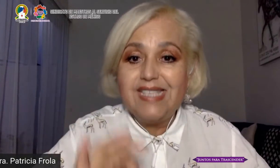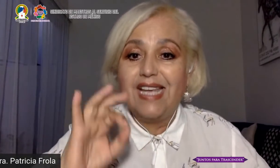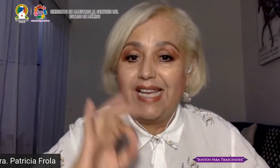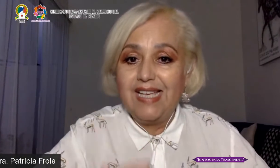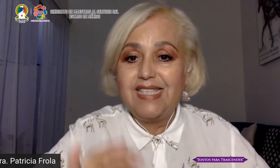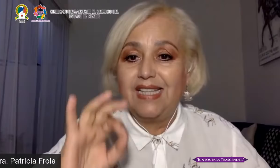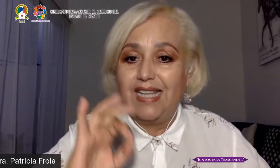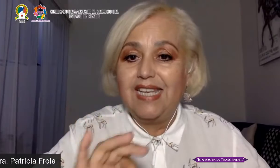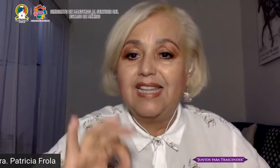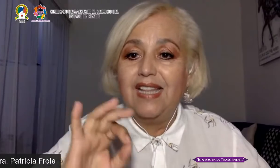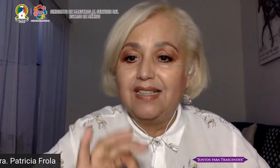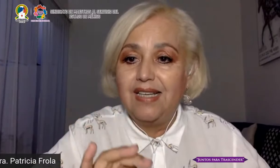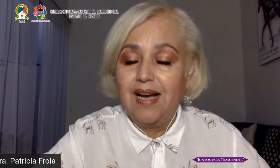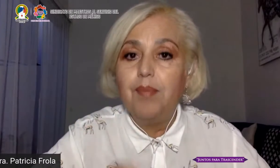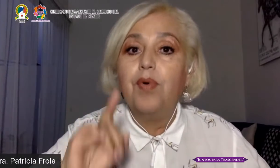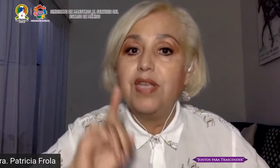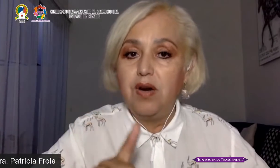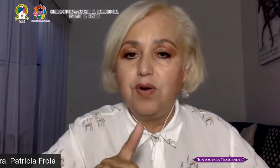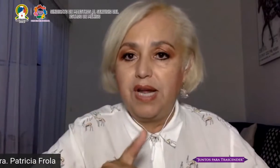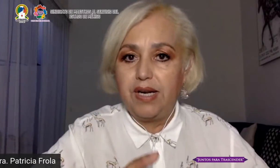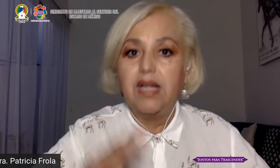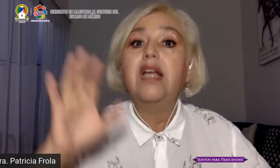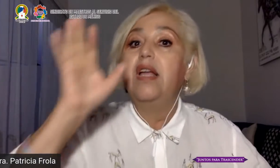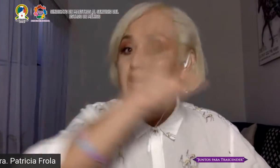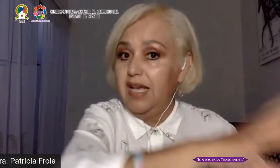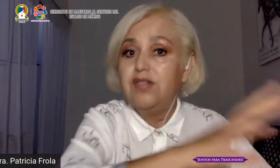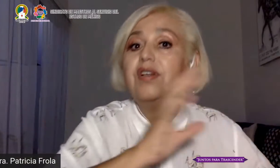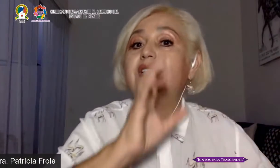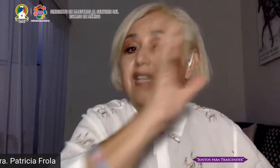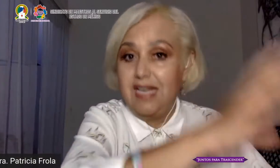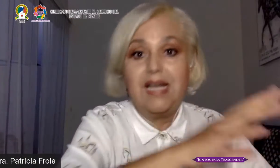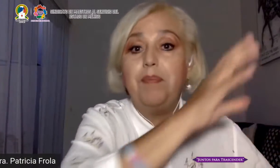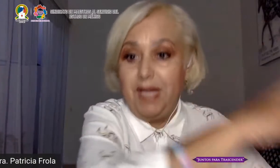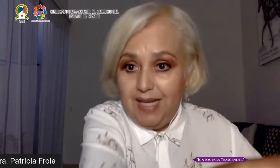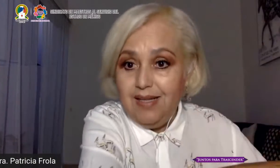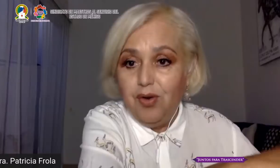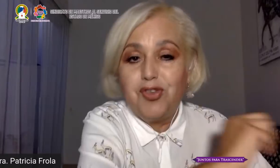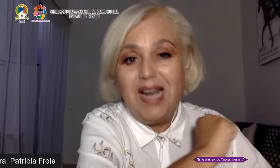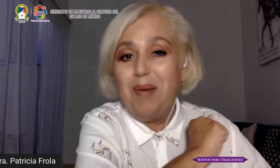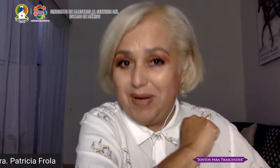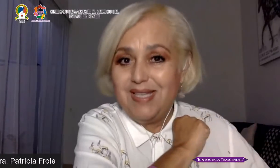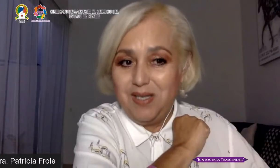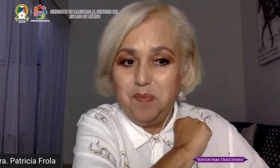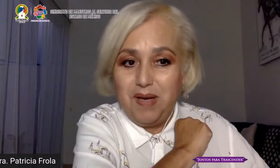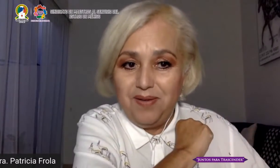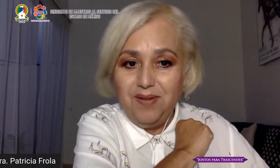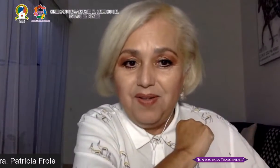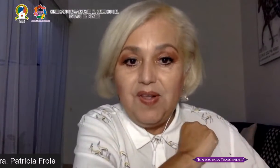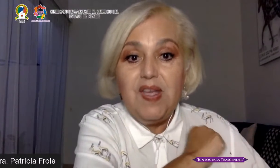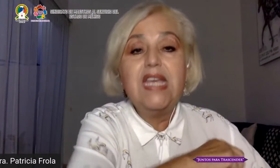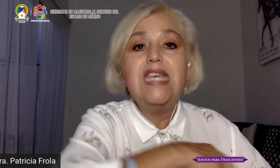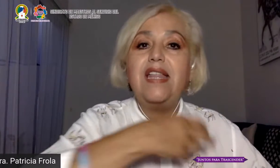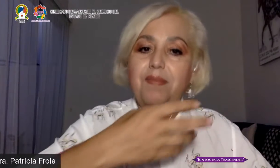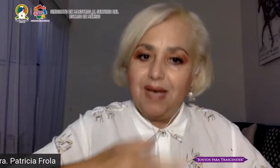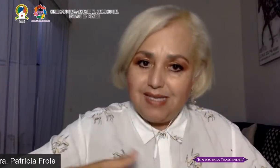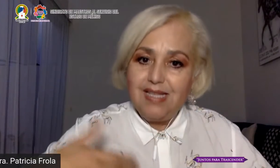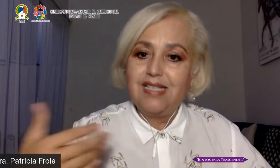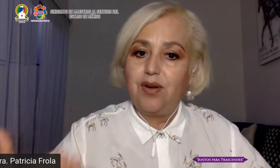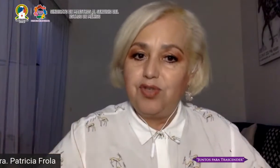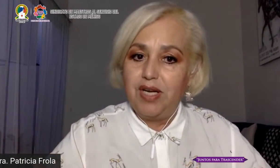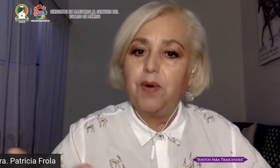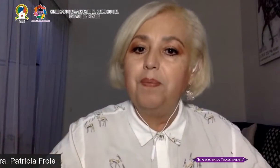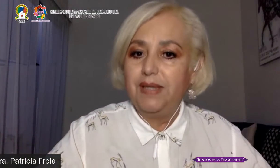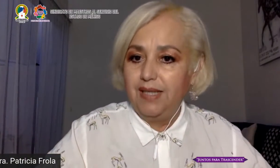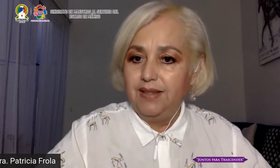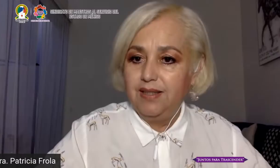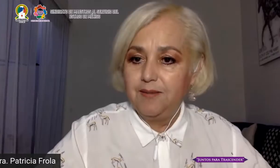través de qué estrategia didáctica voy a lograr eso que se quiere que aprendan o sea el aprendizaje esperado y además a